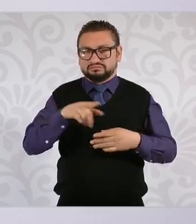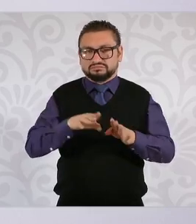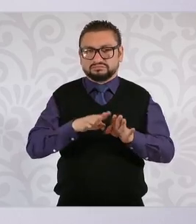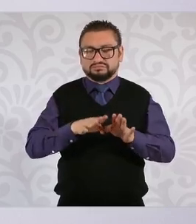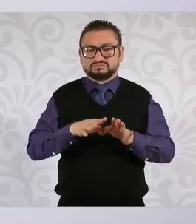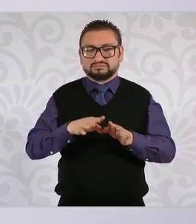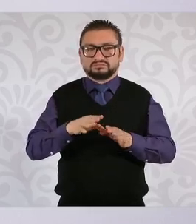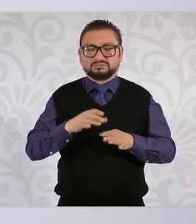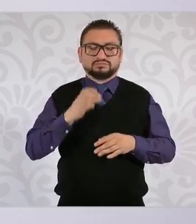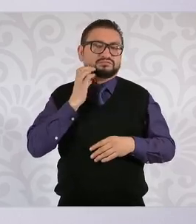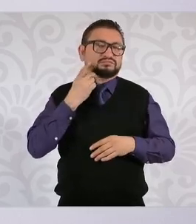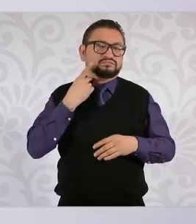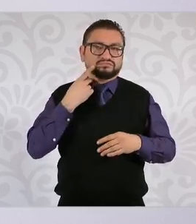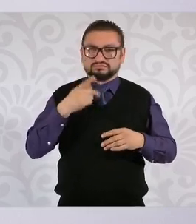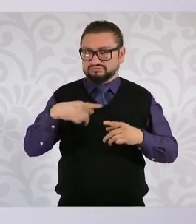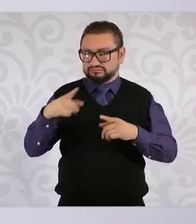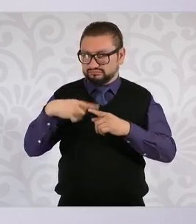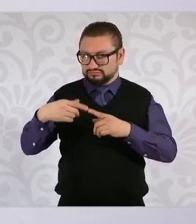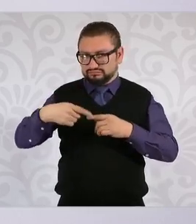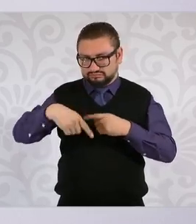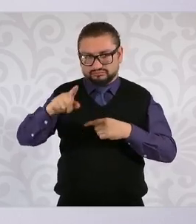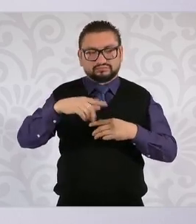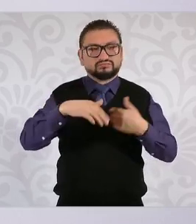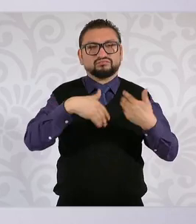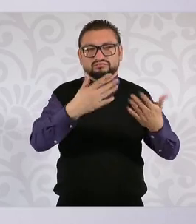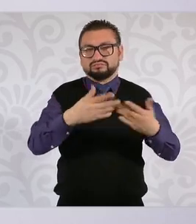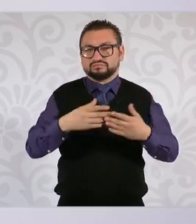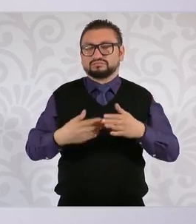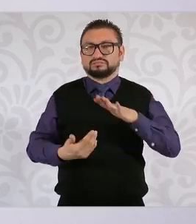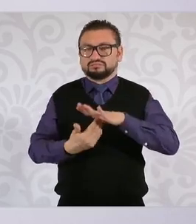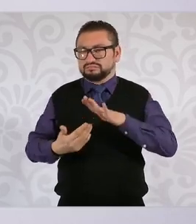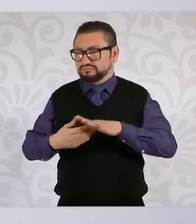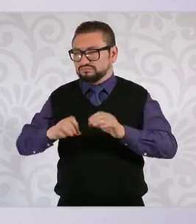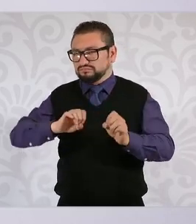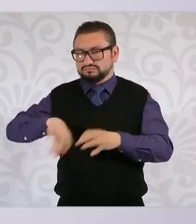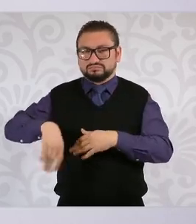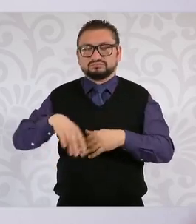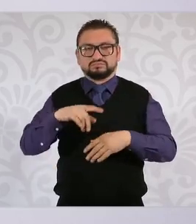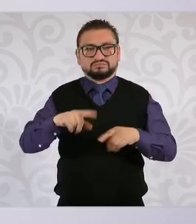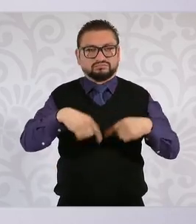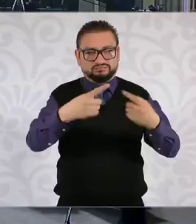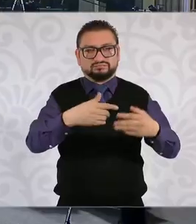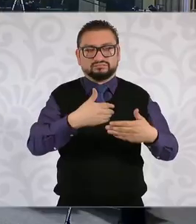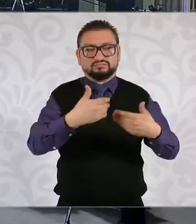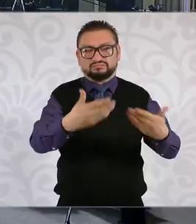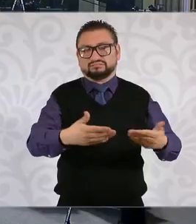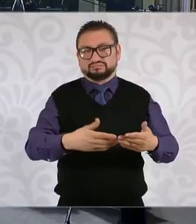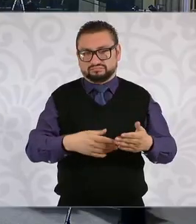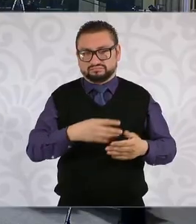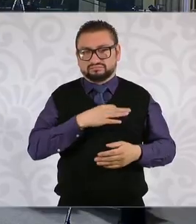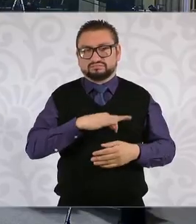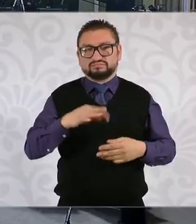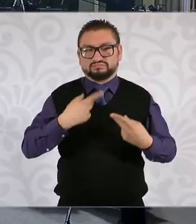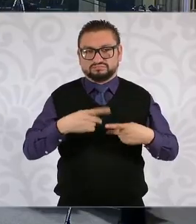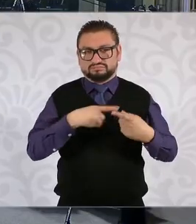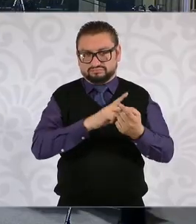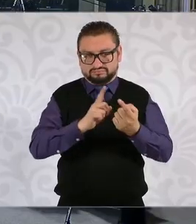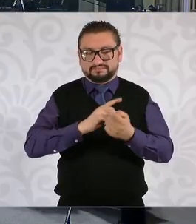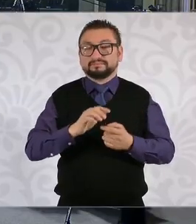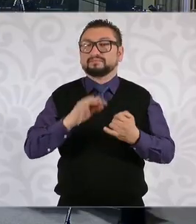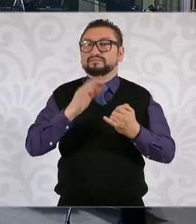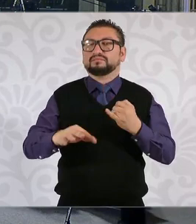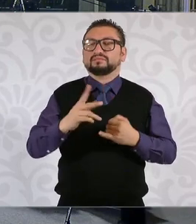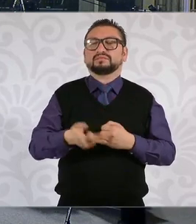dejar un poco el escritorio e irse a territorio. Gracias. Y ya nada más la última pregunta es,